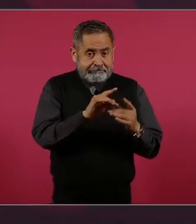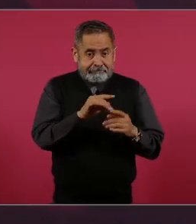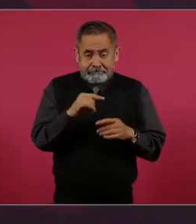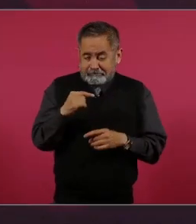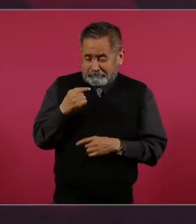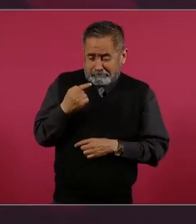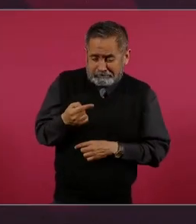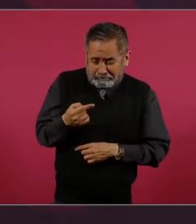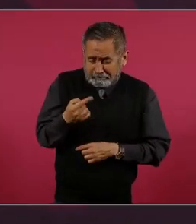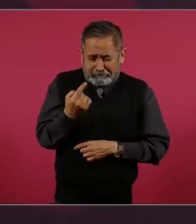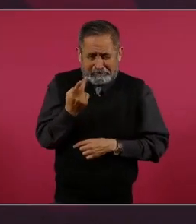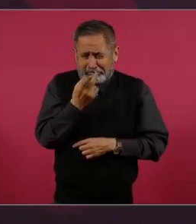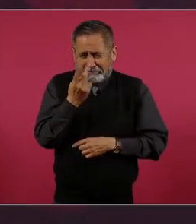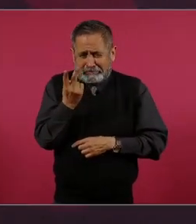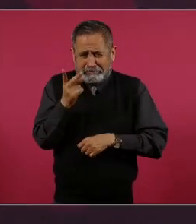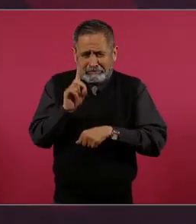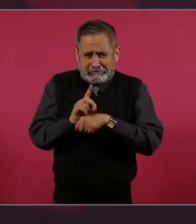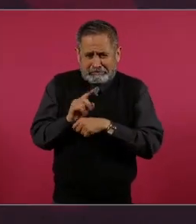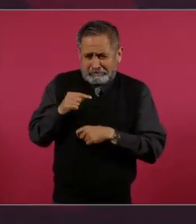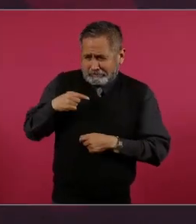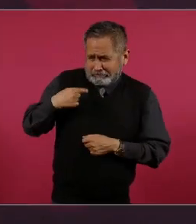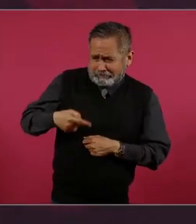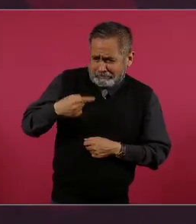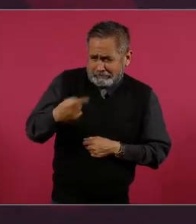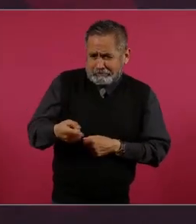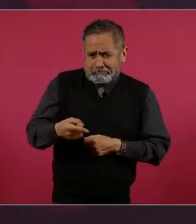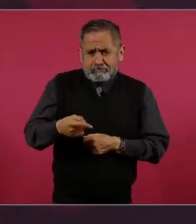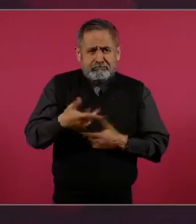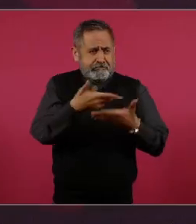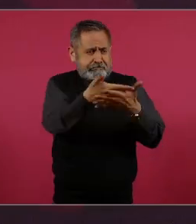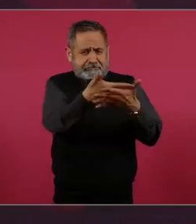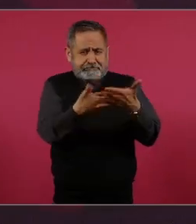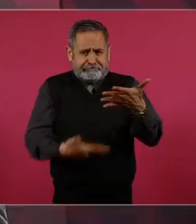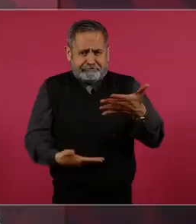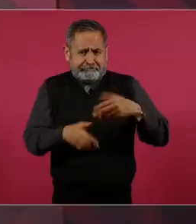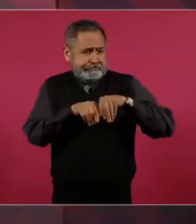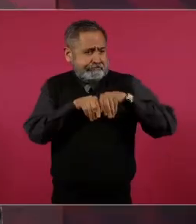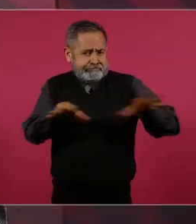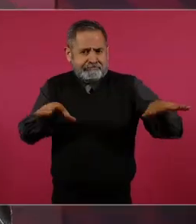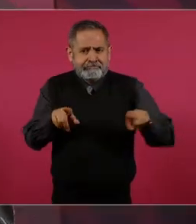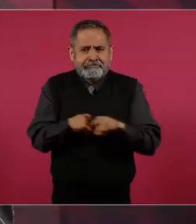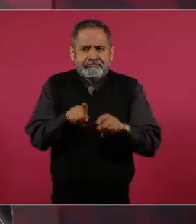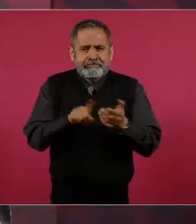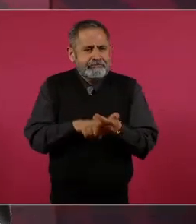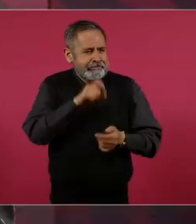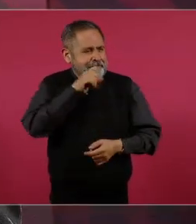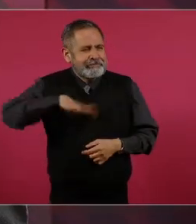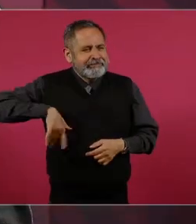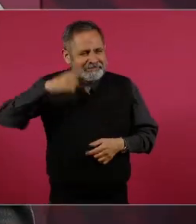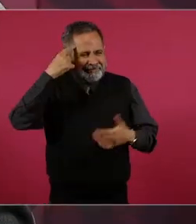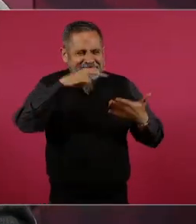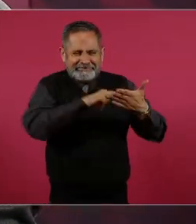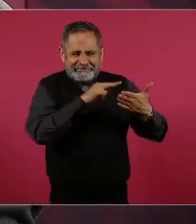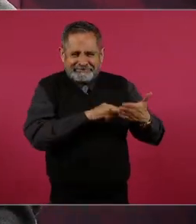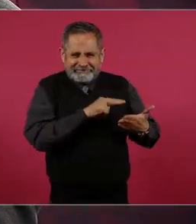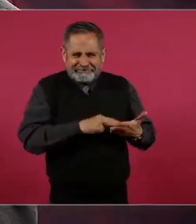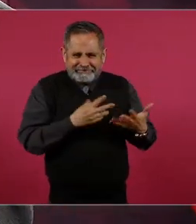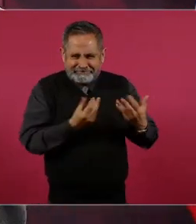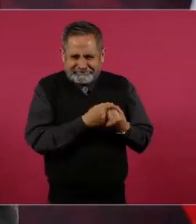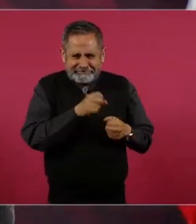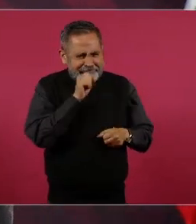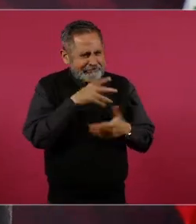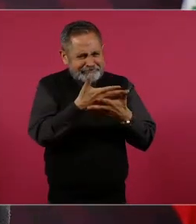los dos días sale un manifiesto, así como el de los abajo firmantes, esos